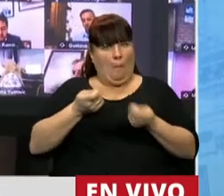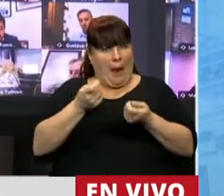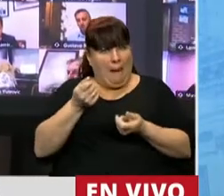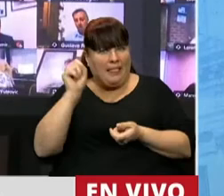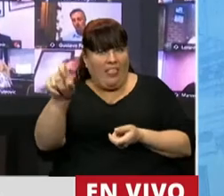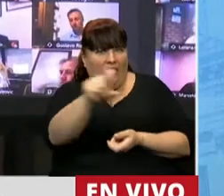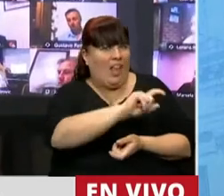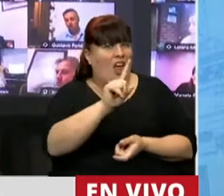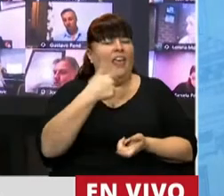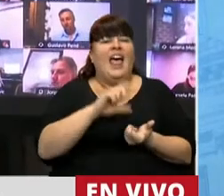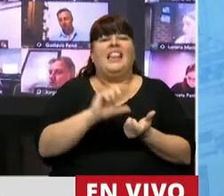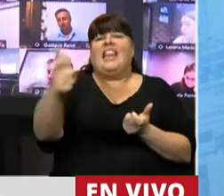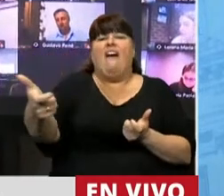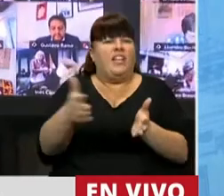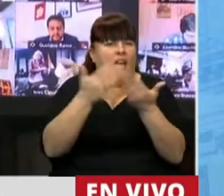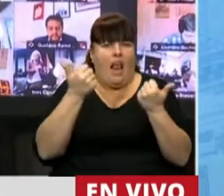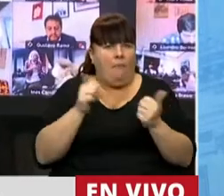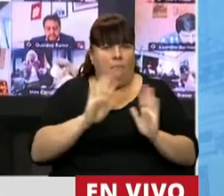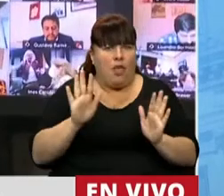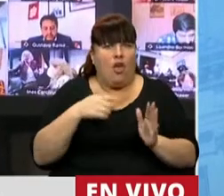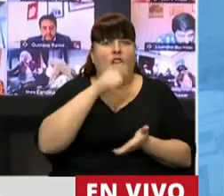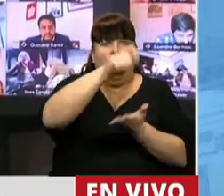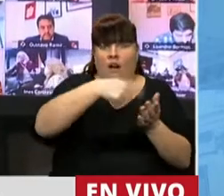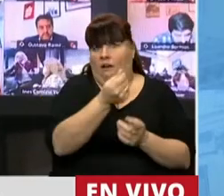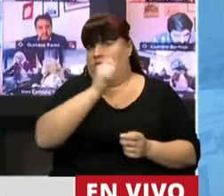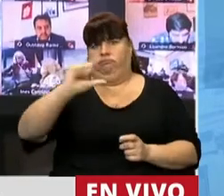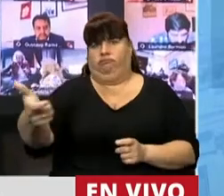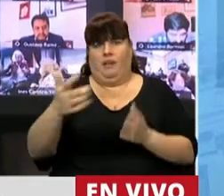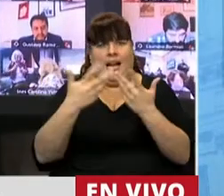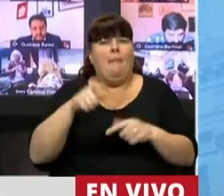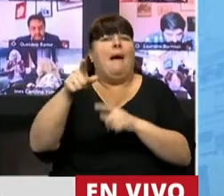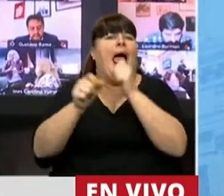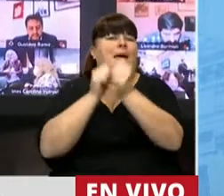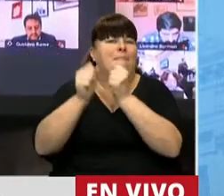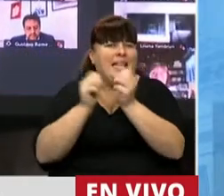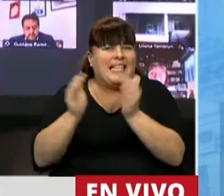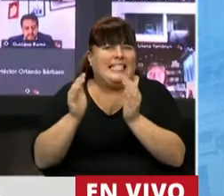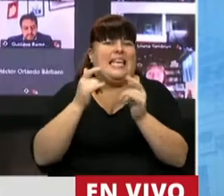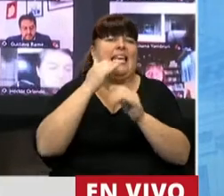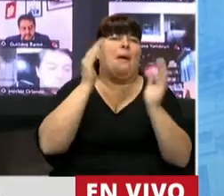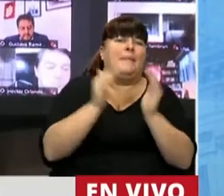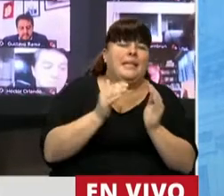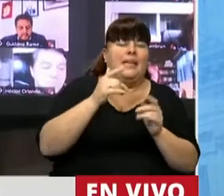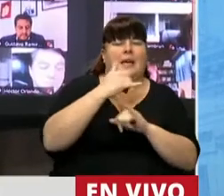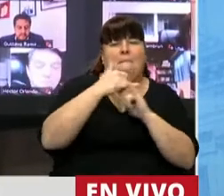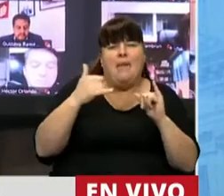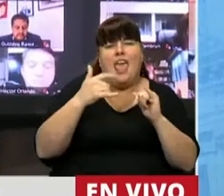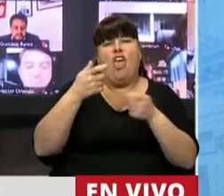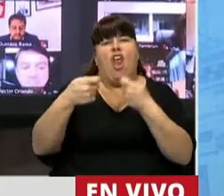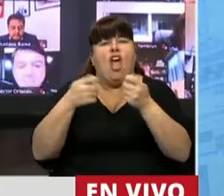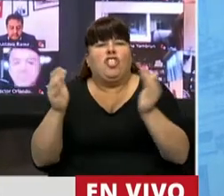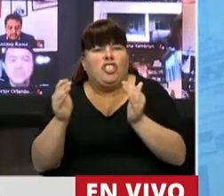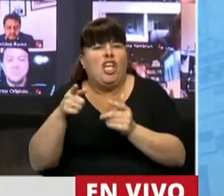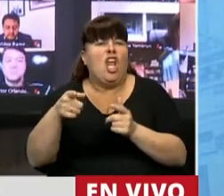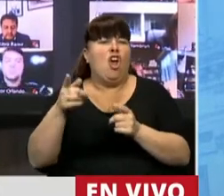que hagan la transferencia inmediata de esos fondos a las pymes, a las mi pymes, a los pequeños comerciantes,